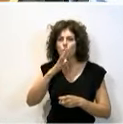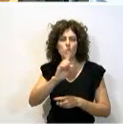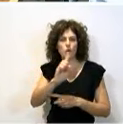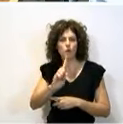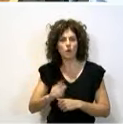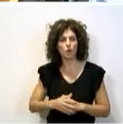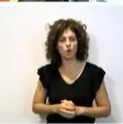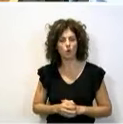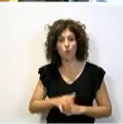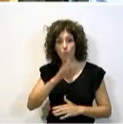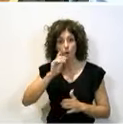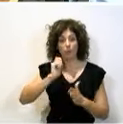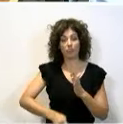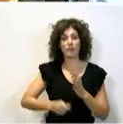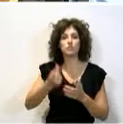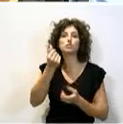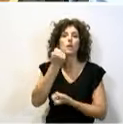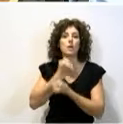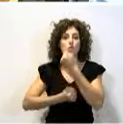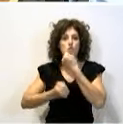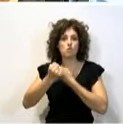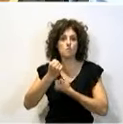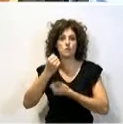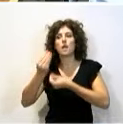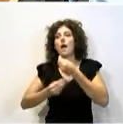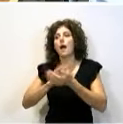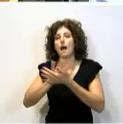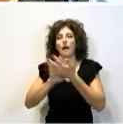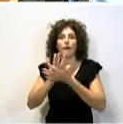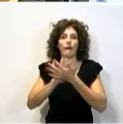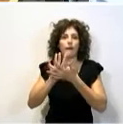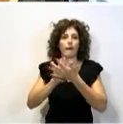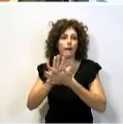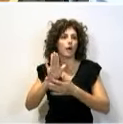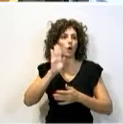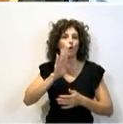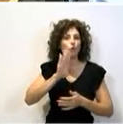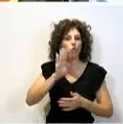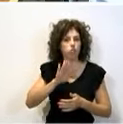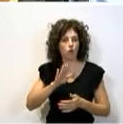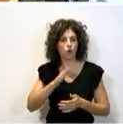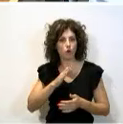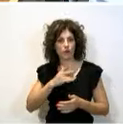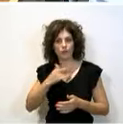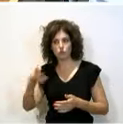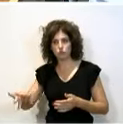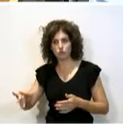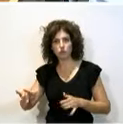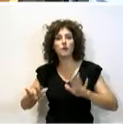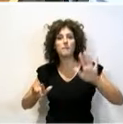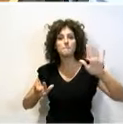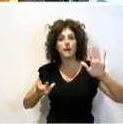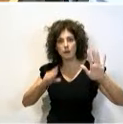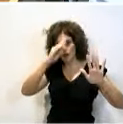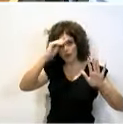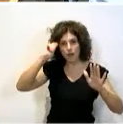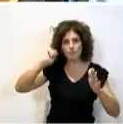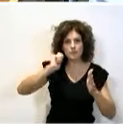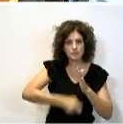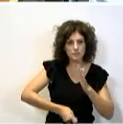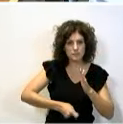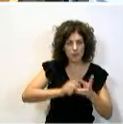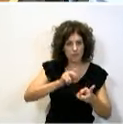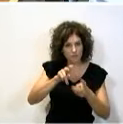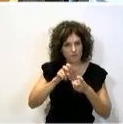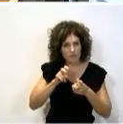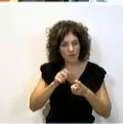delitos económicos porque hablan mucho de lo de la corrupción, están condenados por corrupción, indultados. Ah, pero la amnistía fiscal que